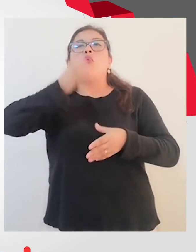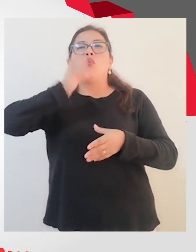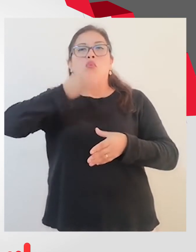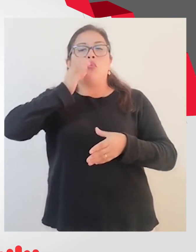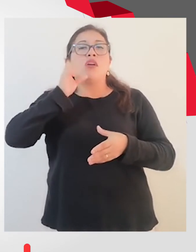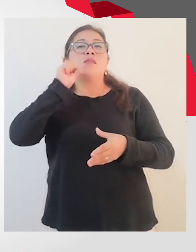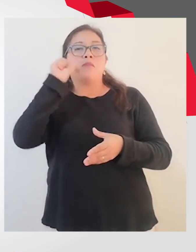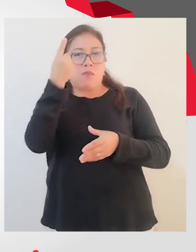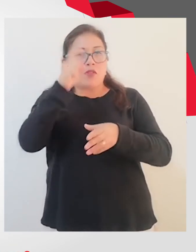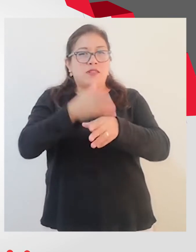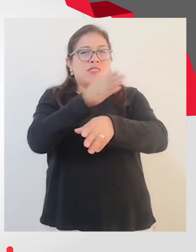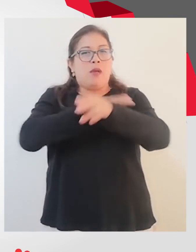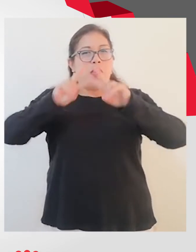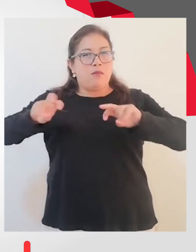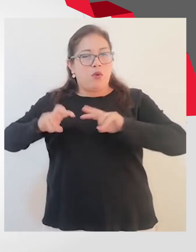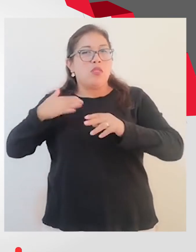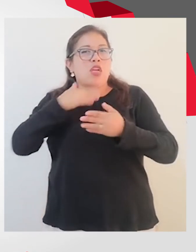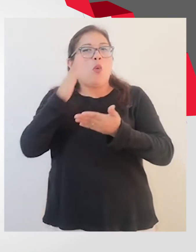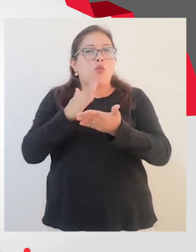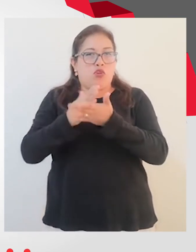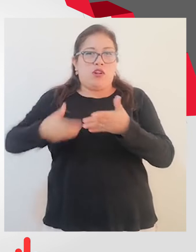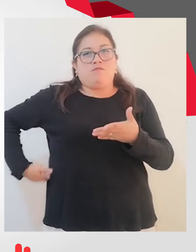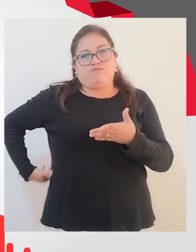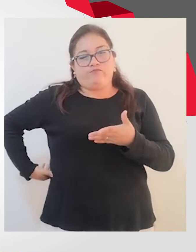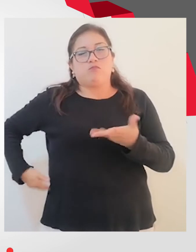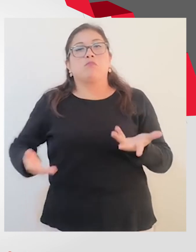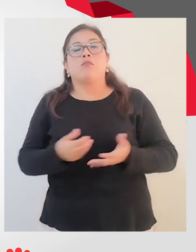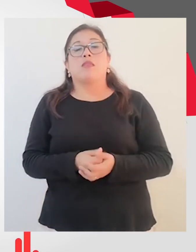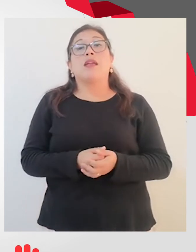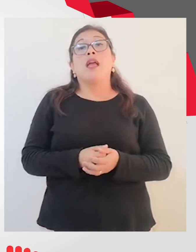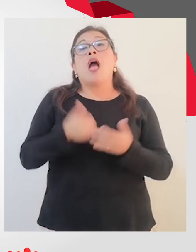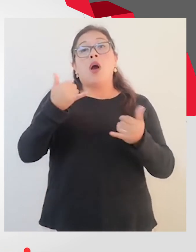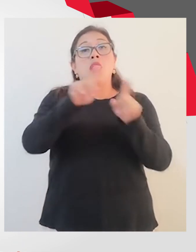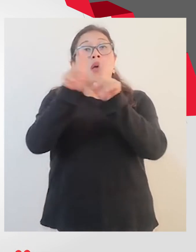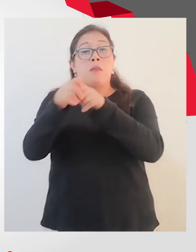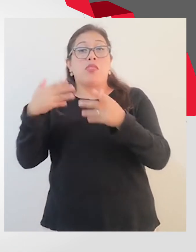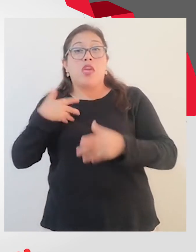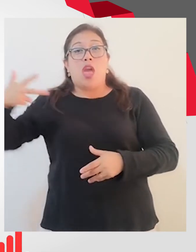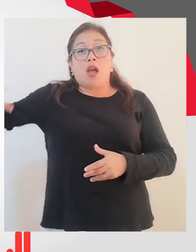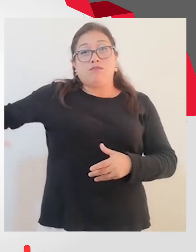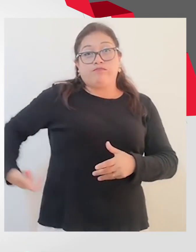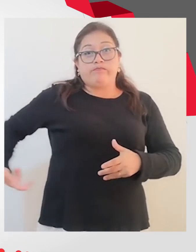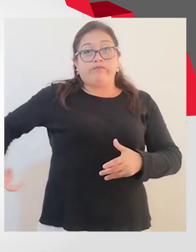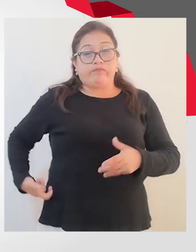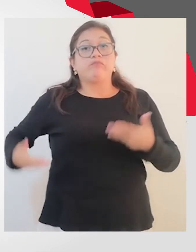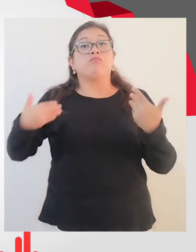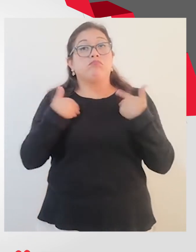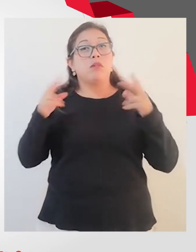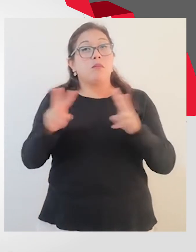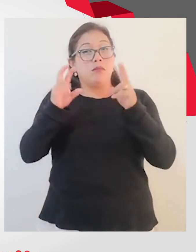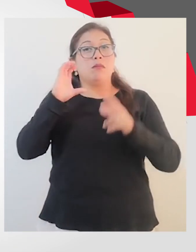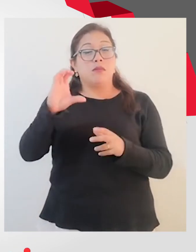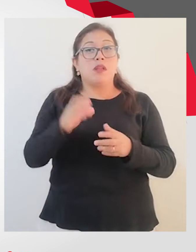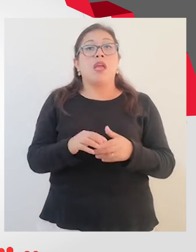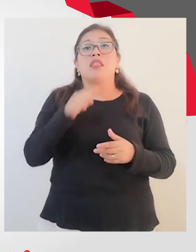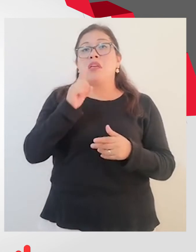tenemos una deficiencia. Por otro lado, existen estas inyecciones de vitamina C que dicen que no suben el sistema inmunológico.